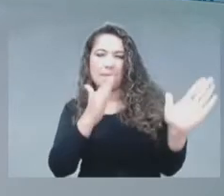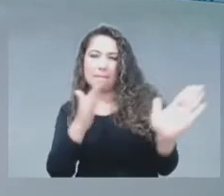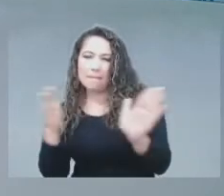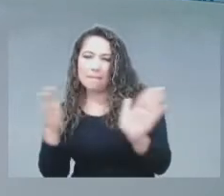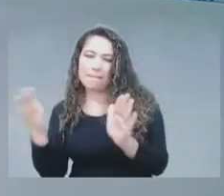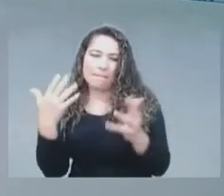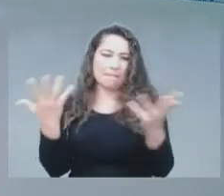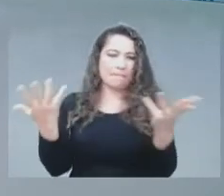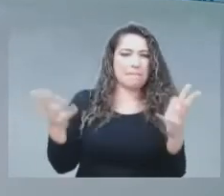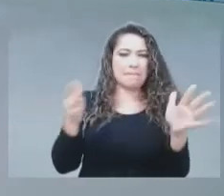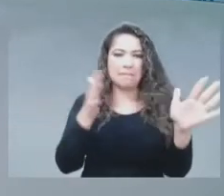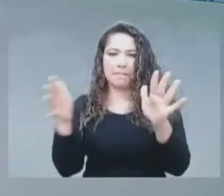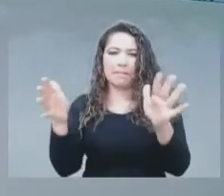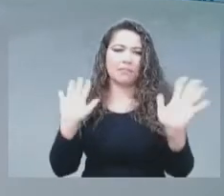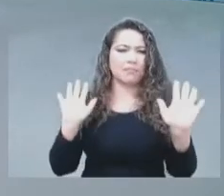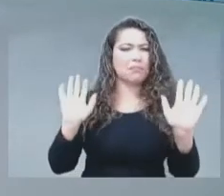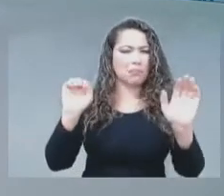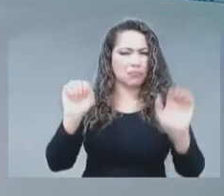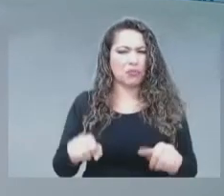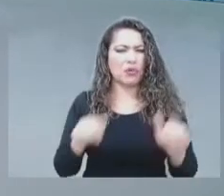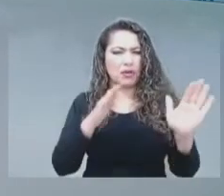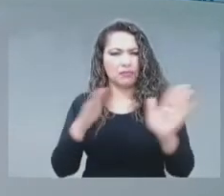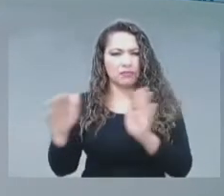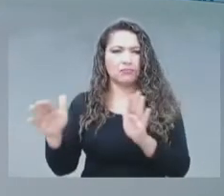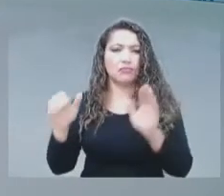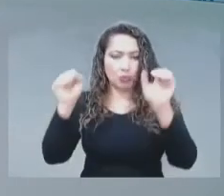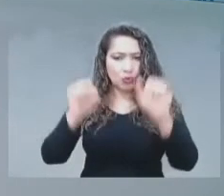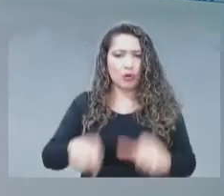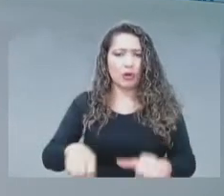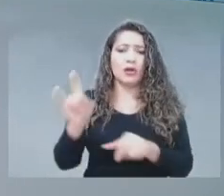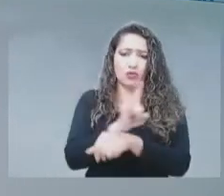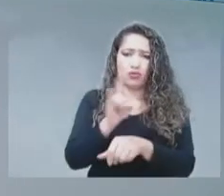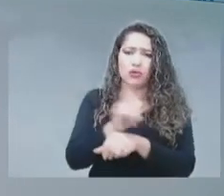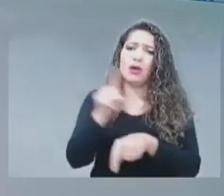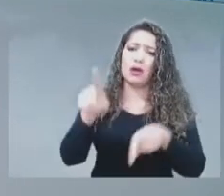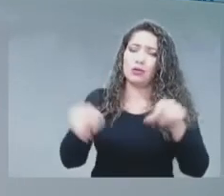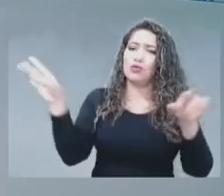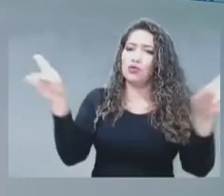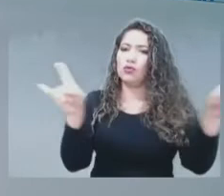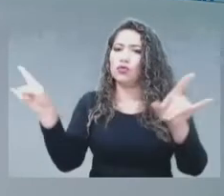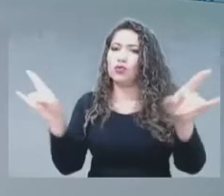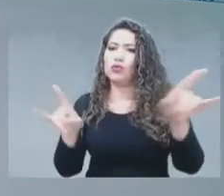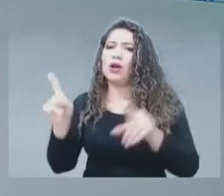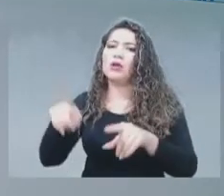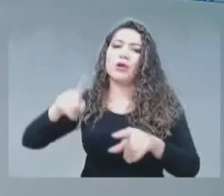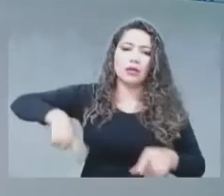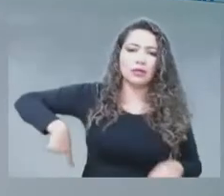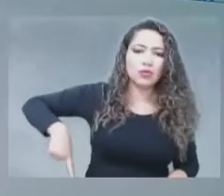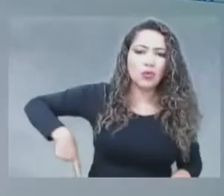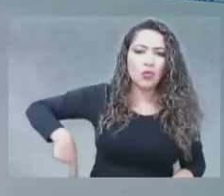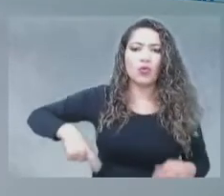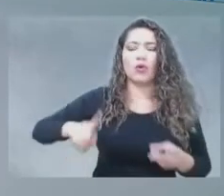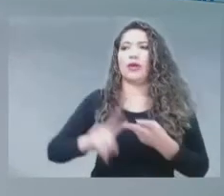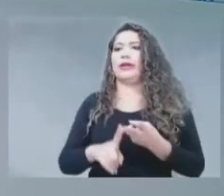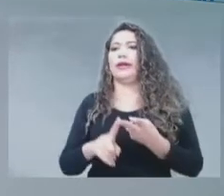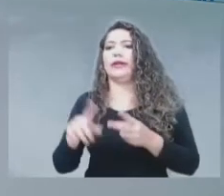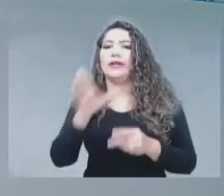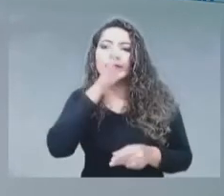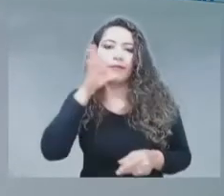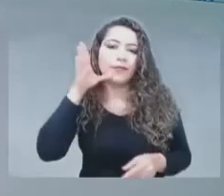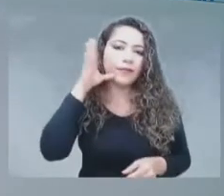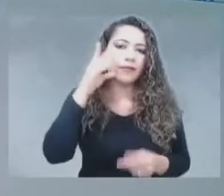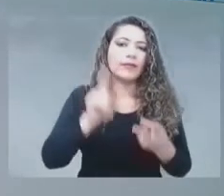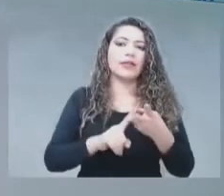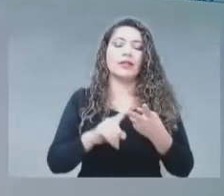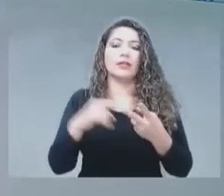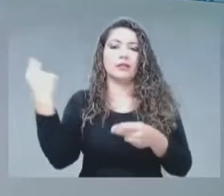necesite, el que lo quiera implementar, lo puede hacer. Hoy en día se están utilizando en escuelas, en zonas rurales, en zonas productivas.